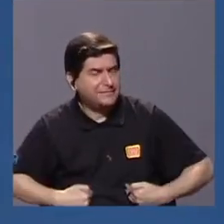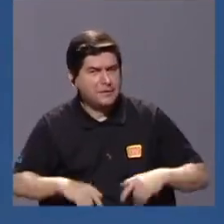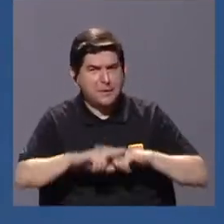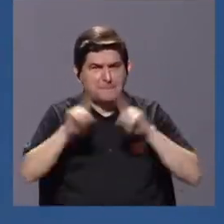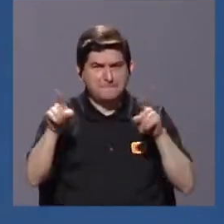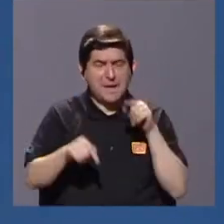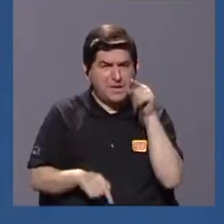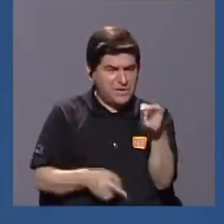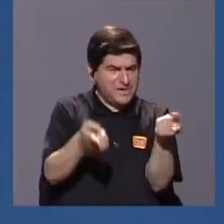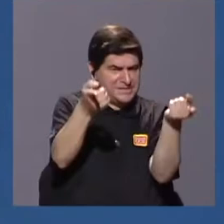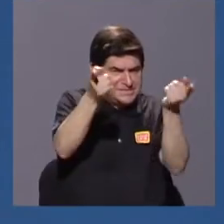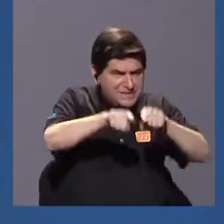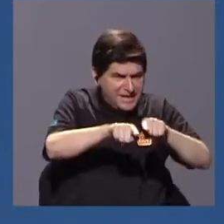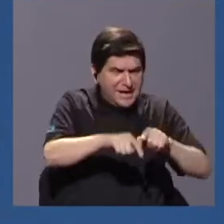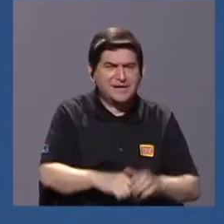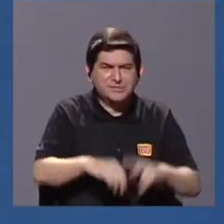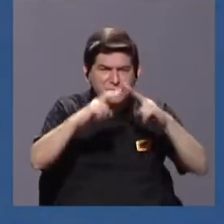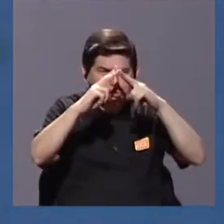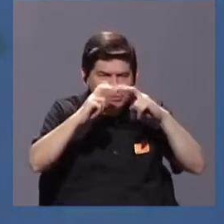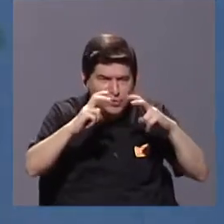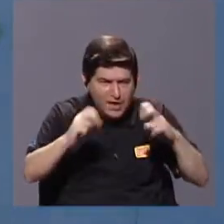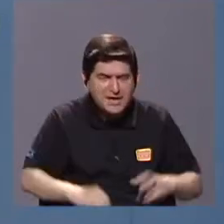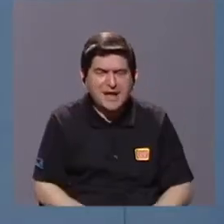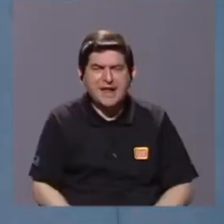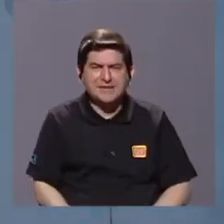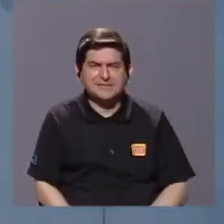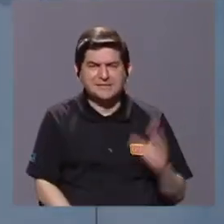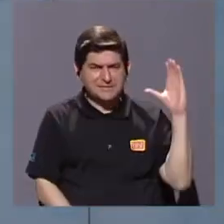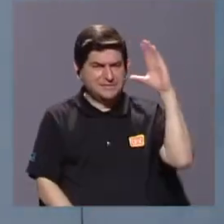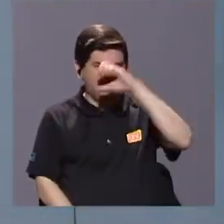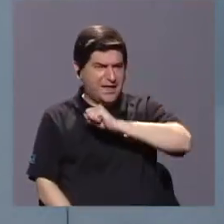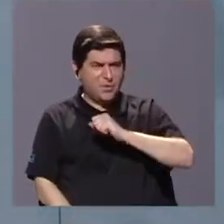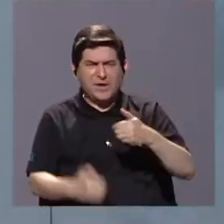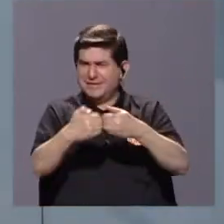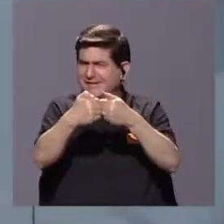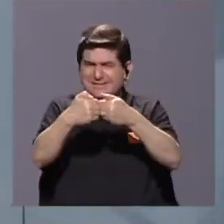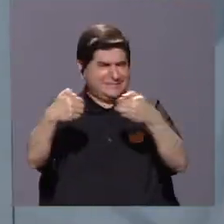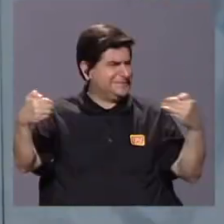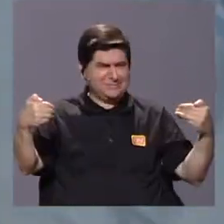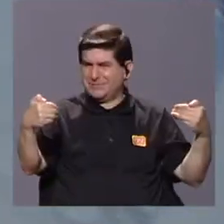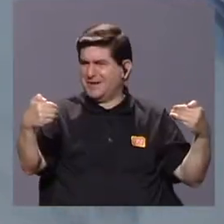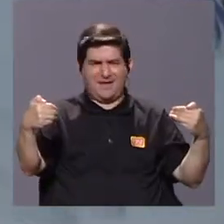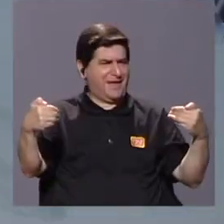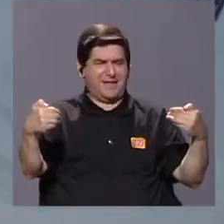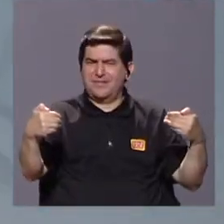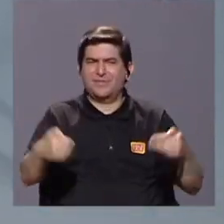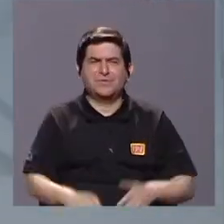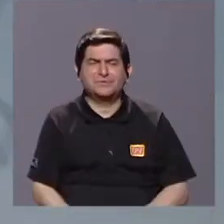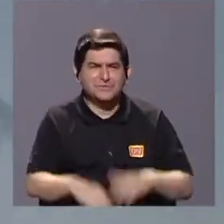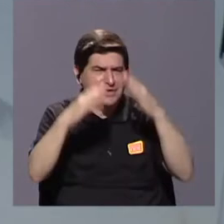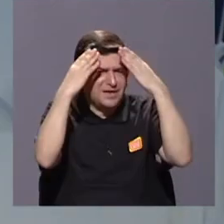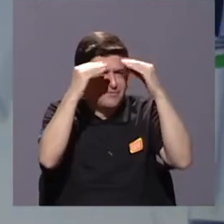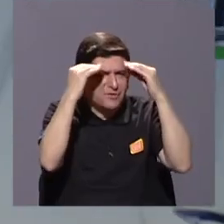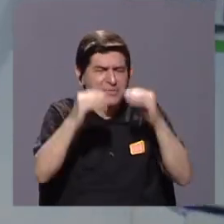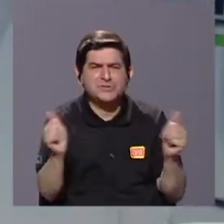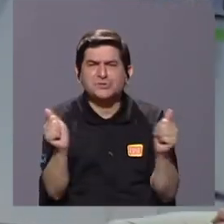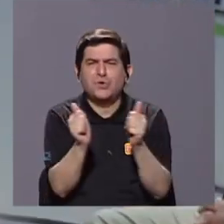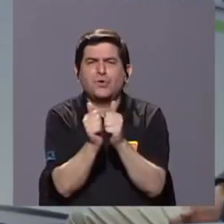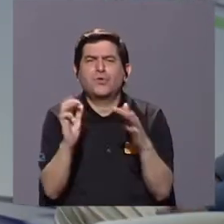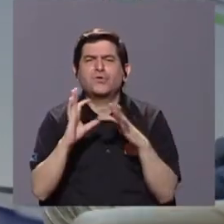estos parvovirus, cuando ellos hacen análisis filogenético, se dan cuenta que están muy separados de lo que se reporta en humanos.